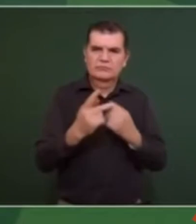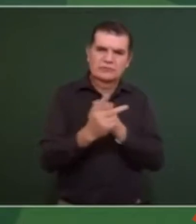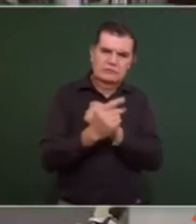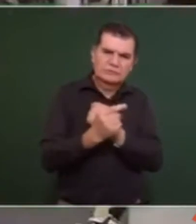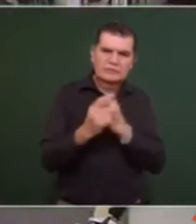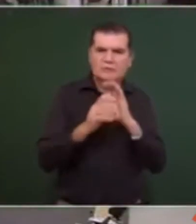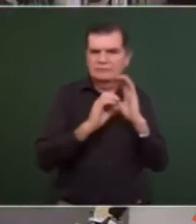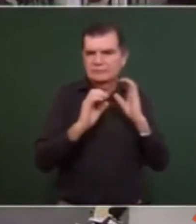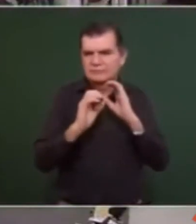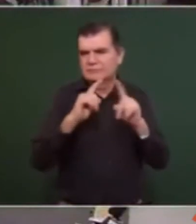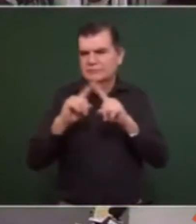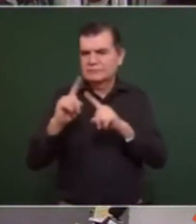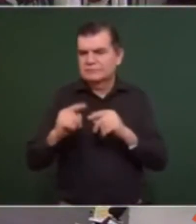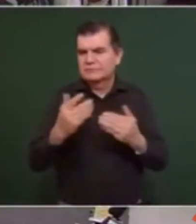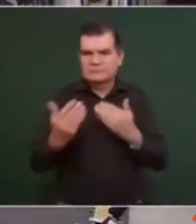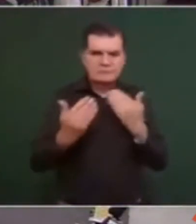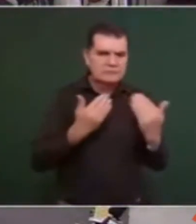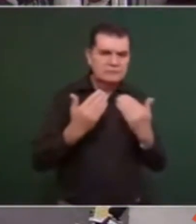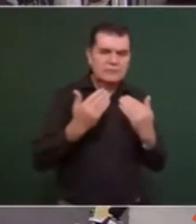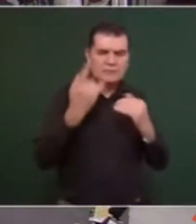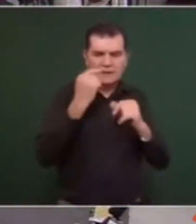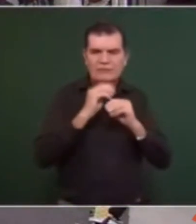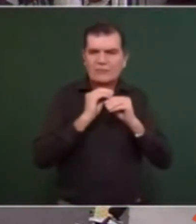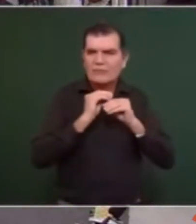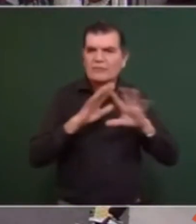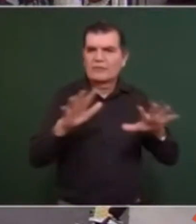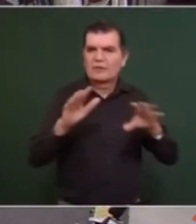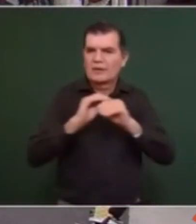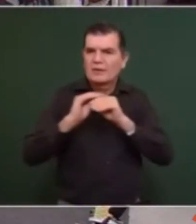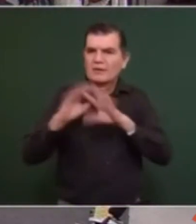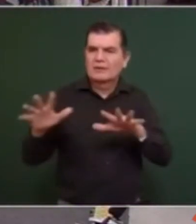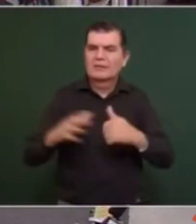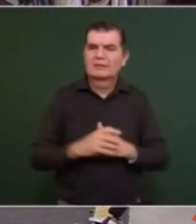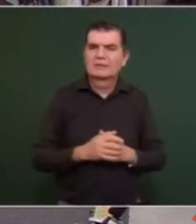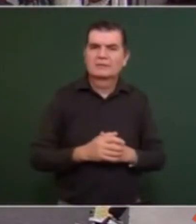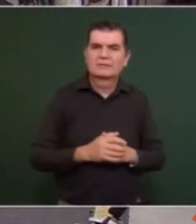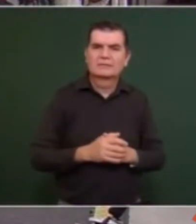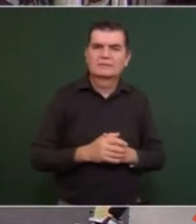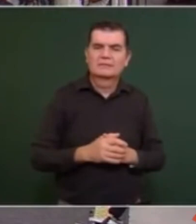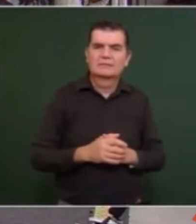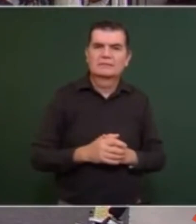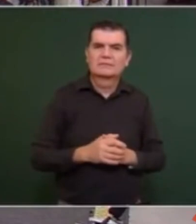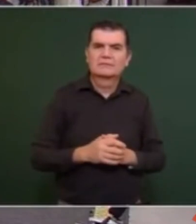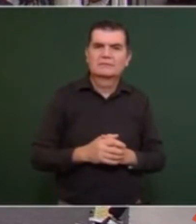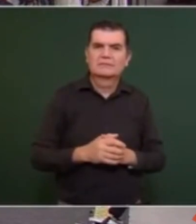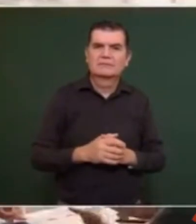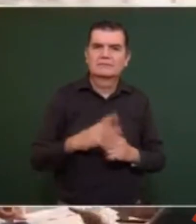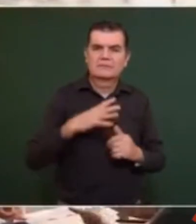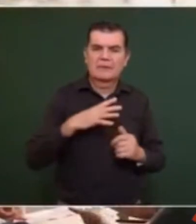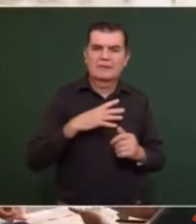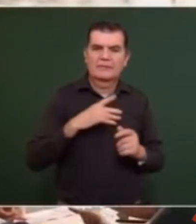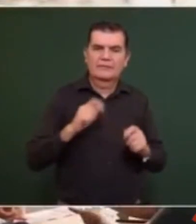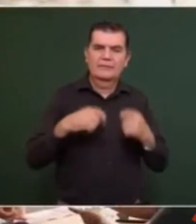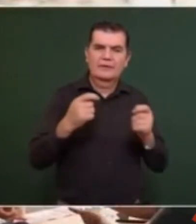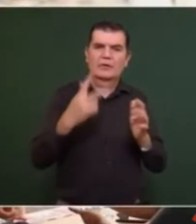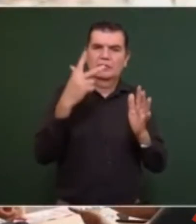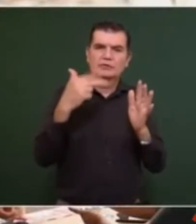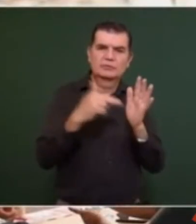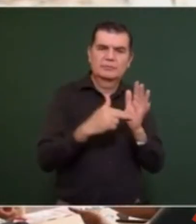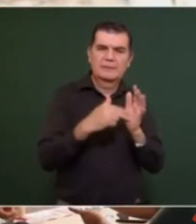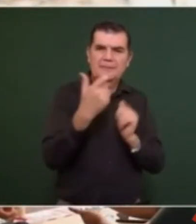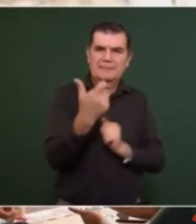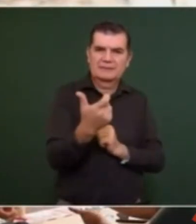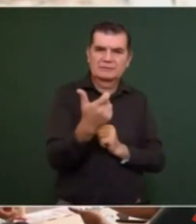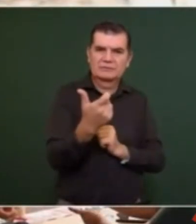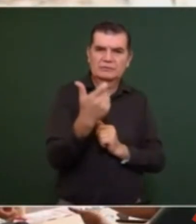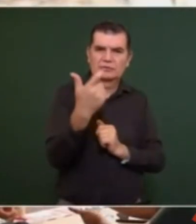para informar que se van a entregar 8 mil pesos